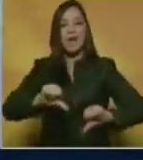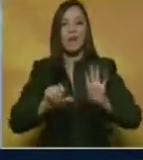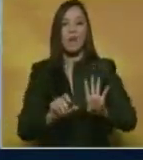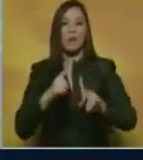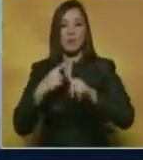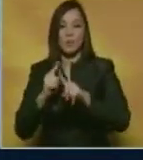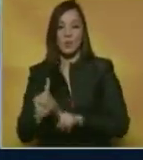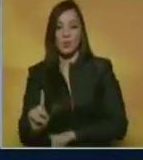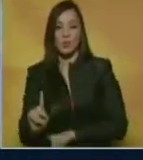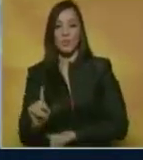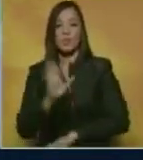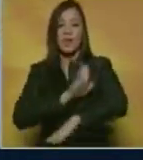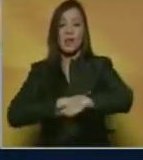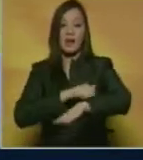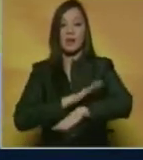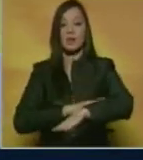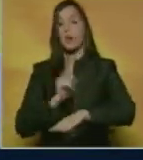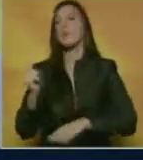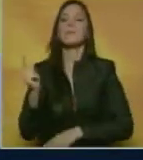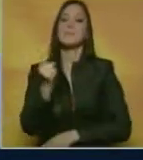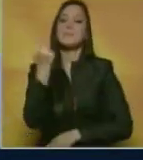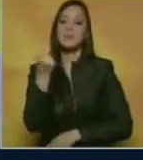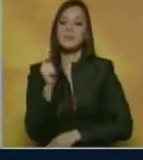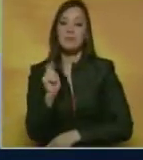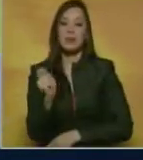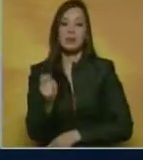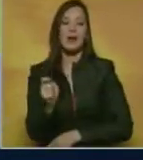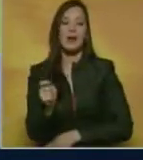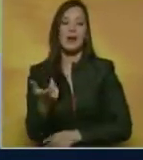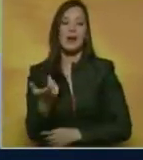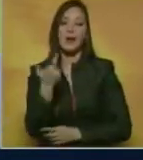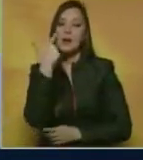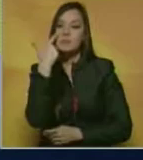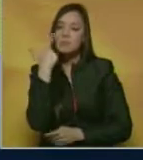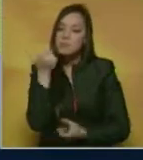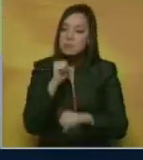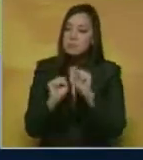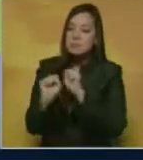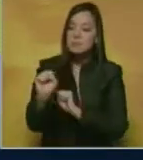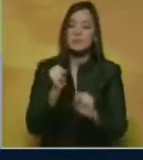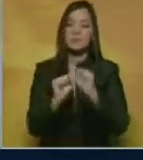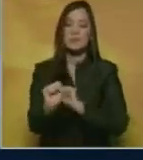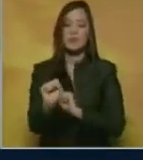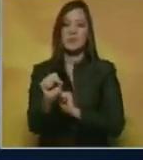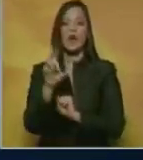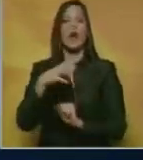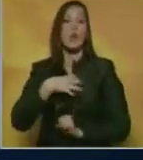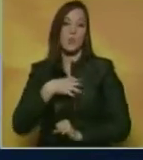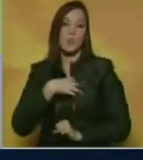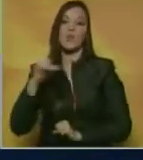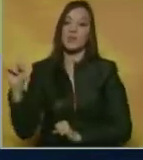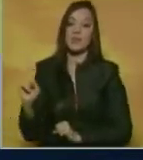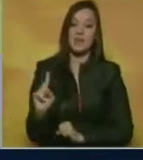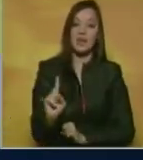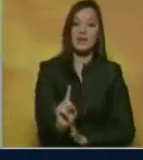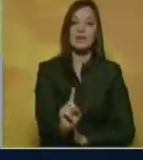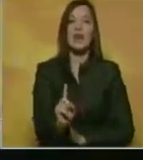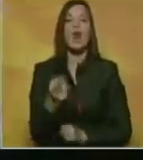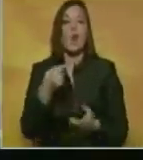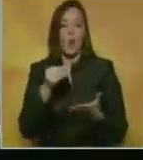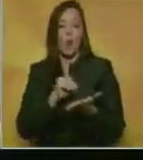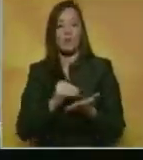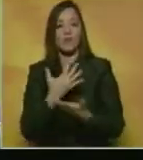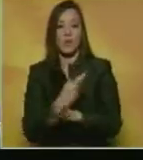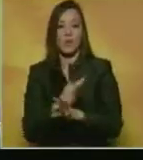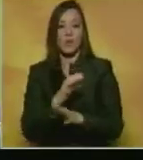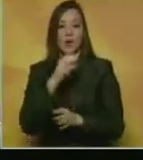uno los catalanes que tienen como principal tarea solventar sus dificultades en labores defensivas podrían tener de vuelta a Jordi Alba y a Iván Rakitic en el